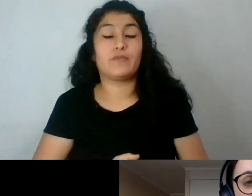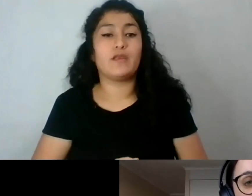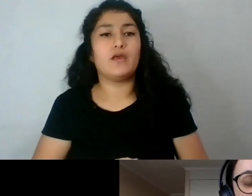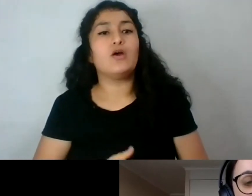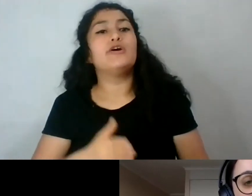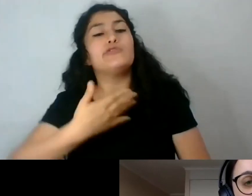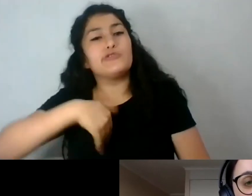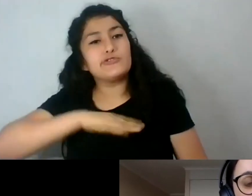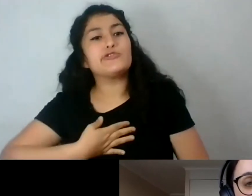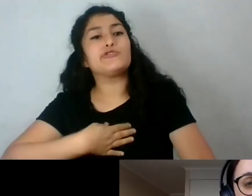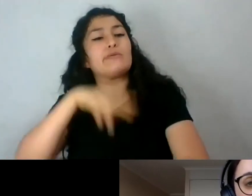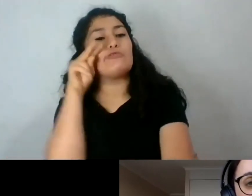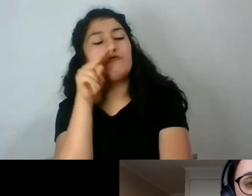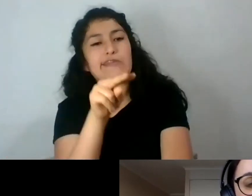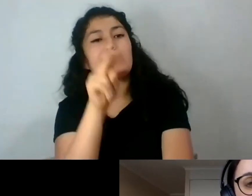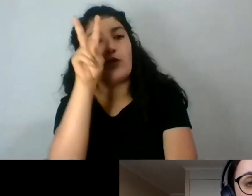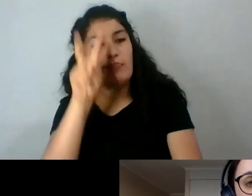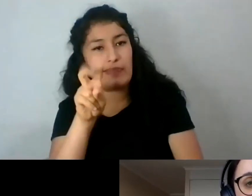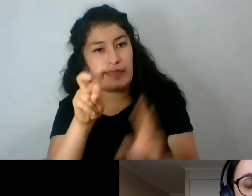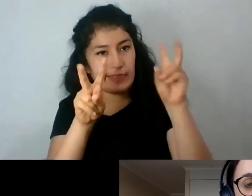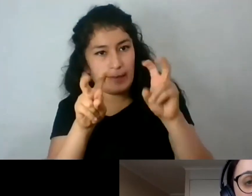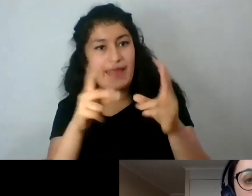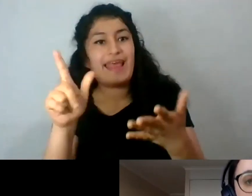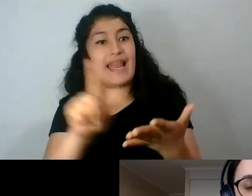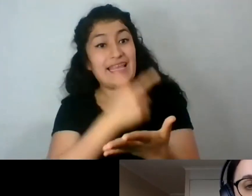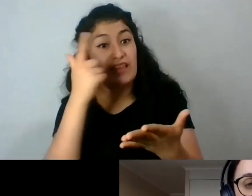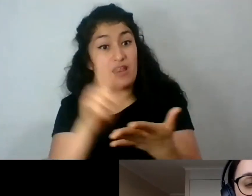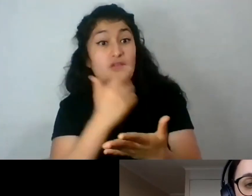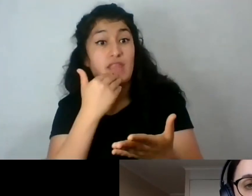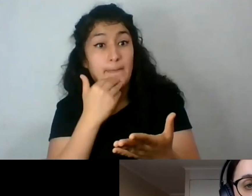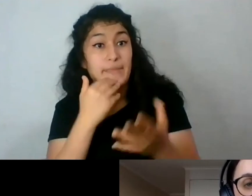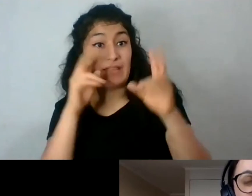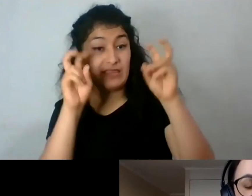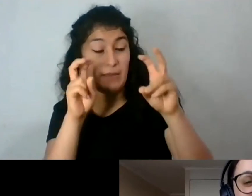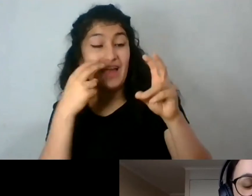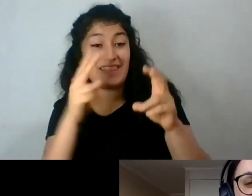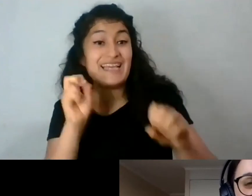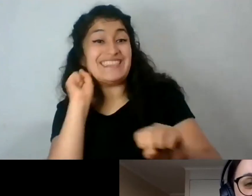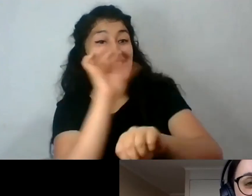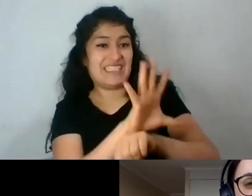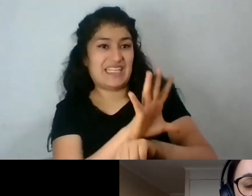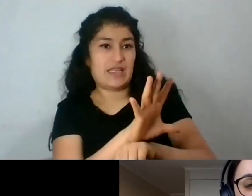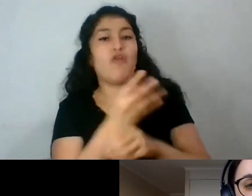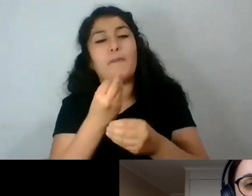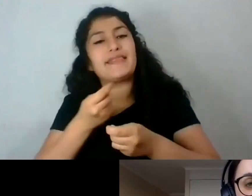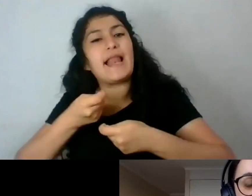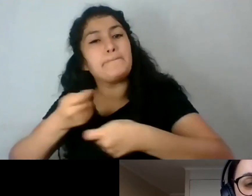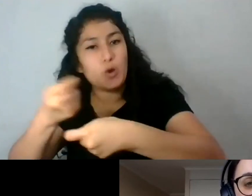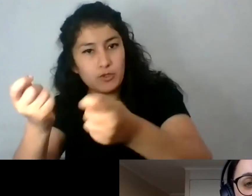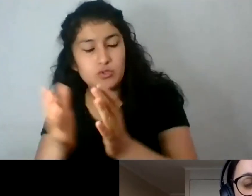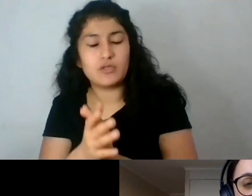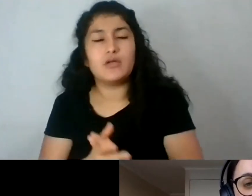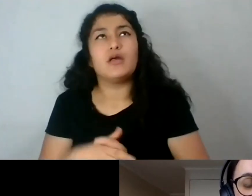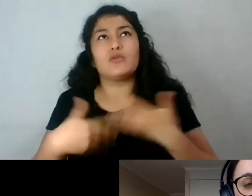constante referencia a lo literario y al cine, entre paréntesis, marketing, desde ese punto de vista. ¿Crees que